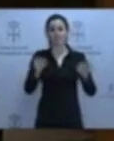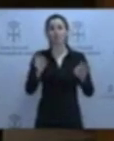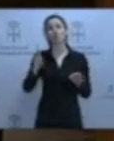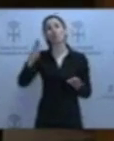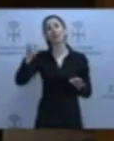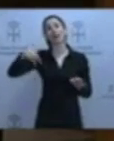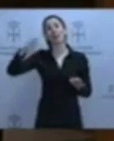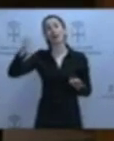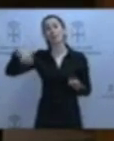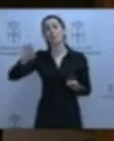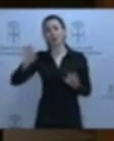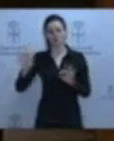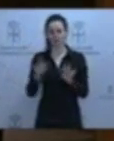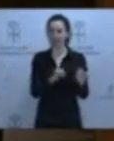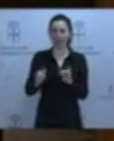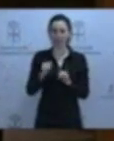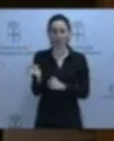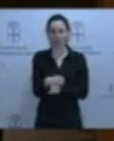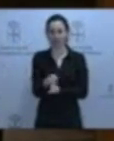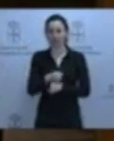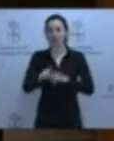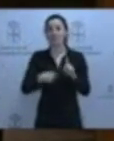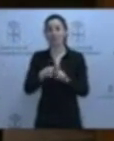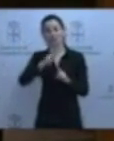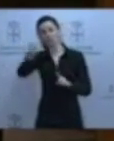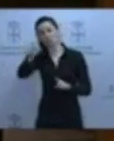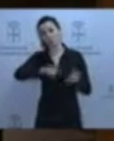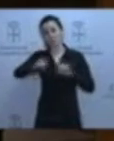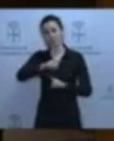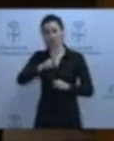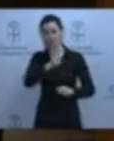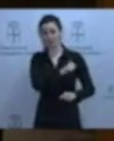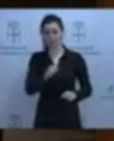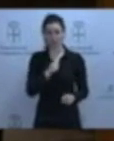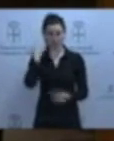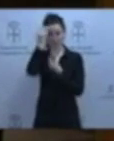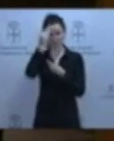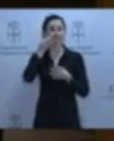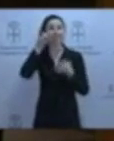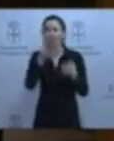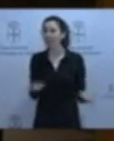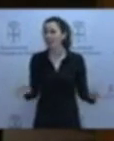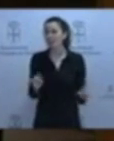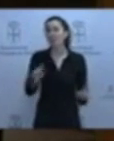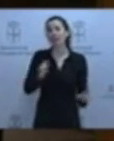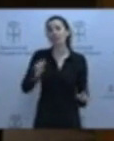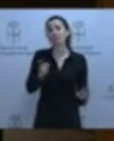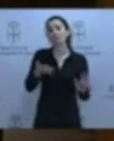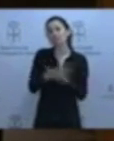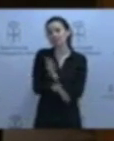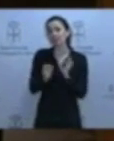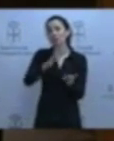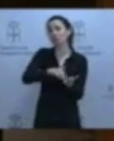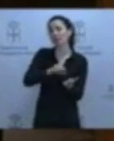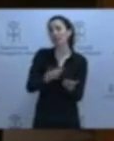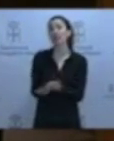Mossack Fonseca. Y, por supuesto, pasamos en un segundo plano los dilemas que usted se plantea. Un dilema que no es real, un dilema que es falso porque hay solución. La vía valenciana lo